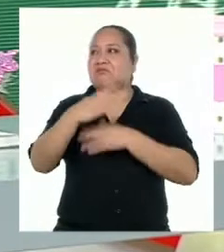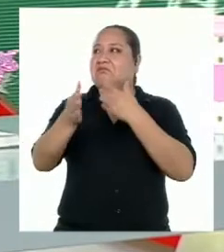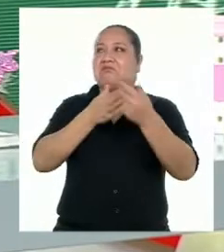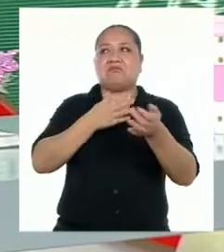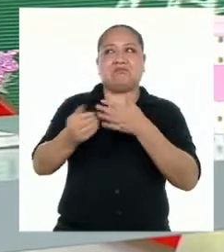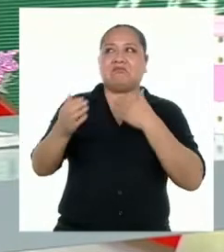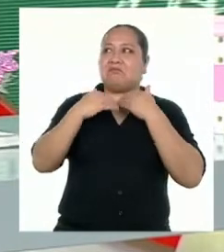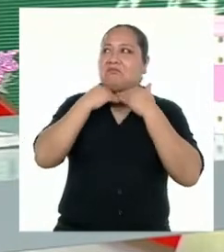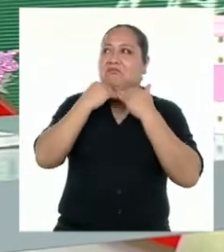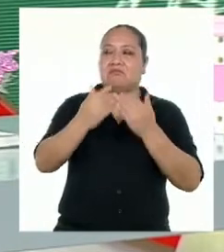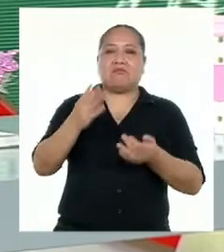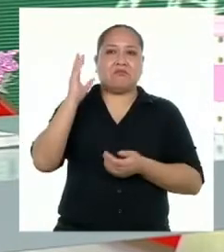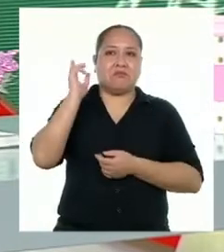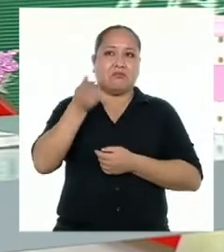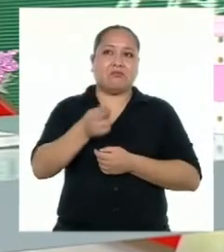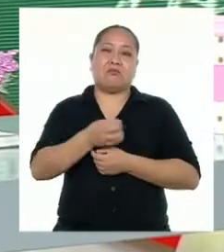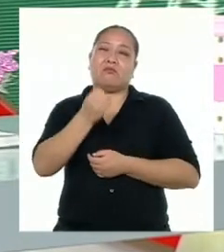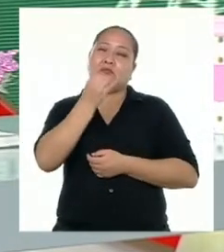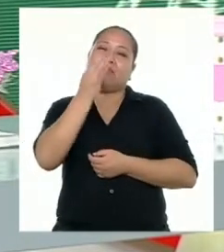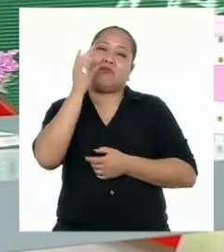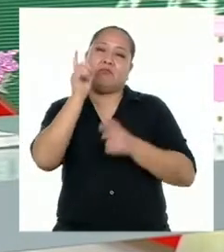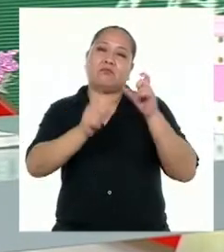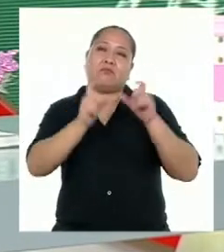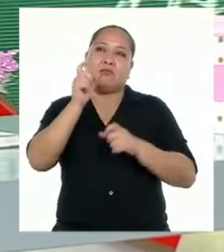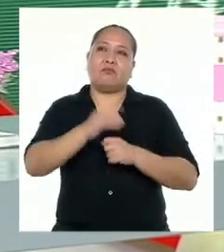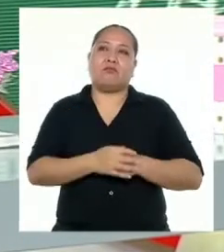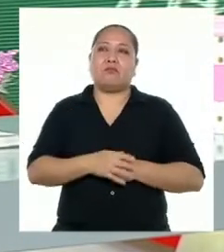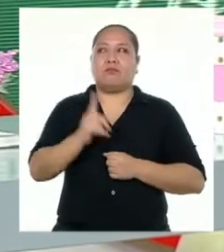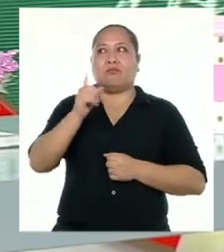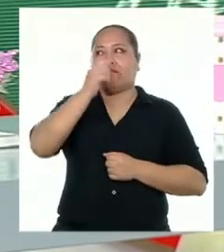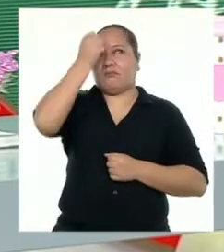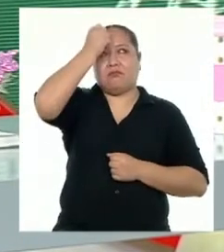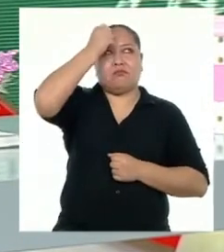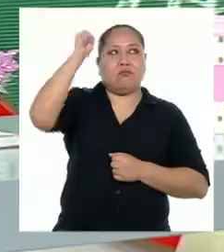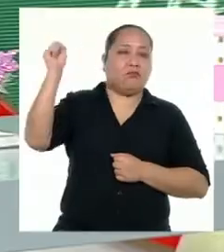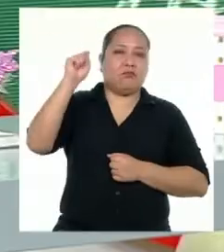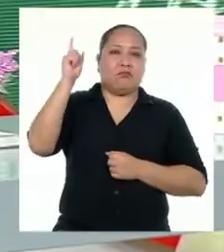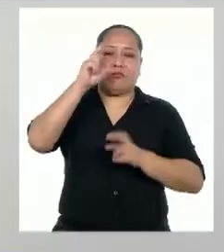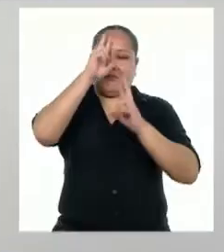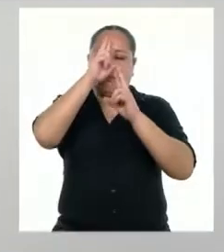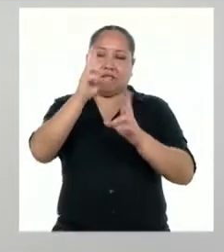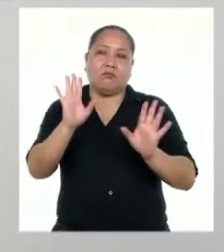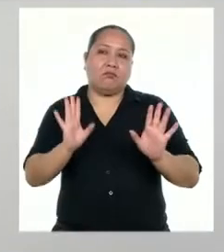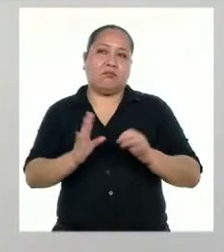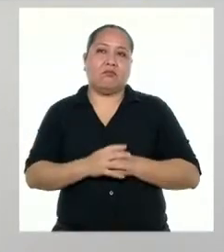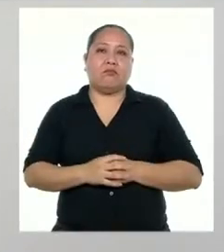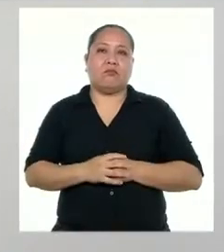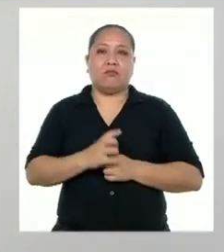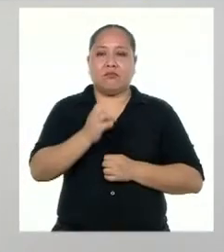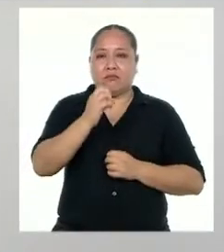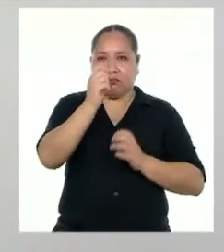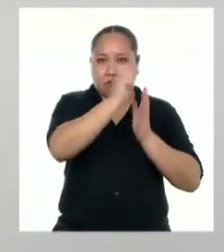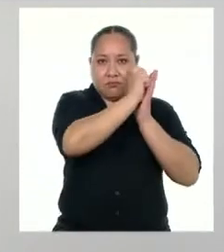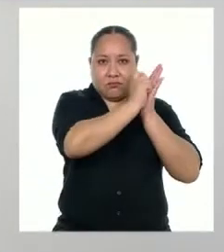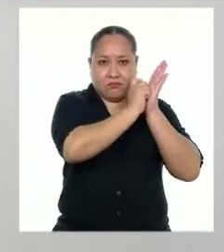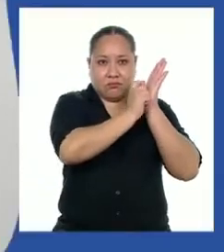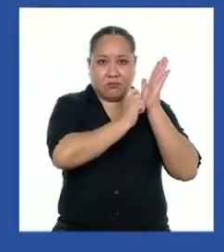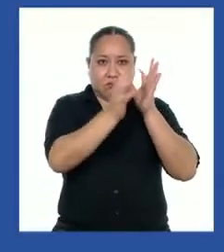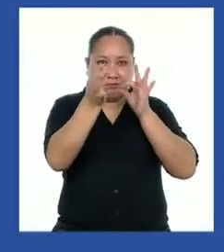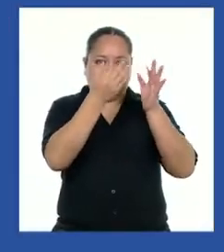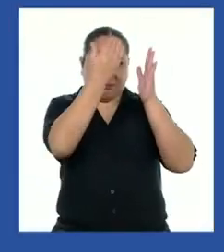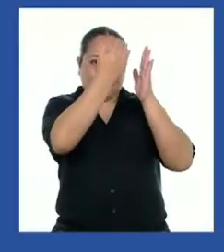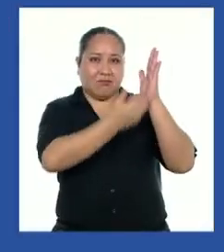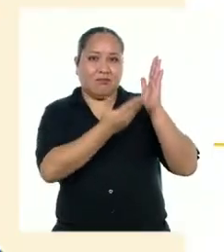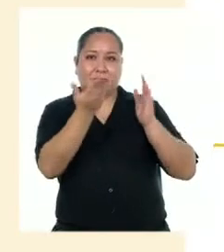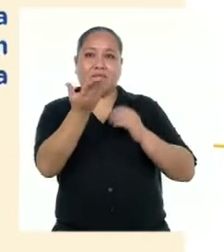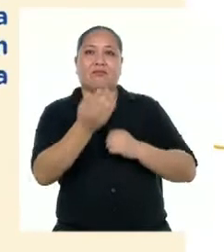También por ahí habían algunas personas que por pura desobediencia no acataban. El siguiente artículo justo habla de